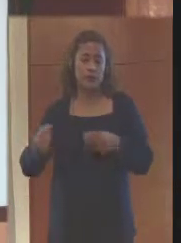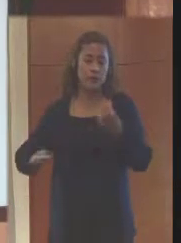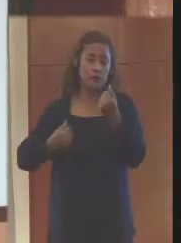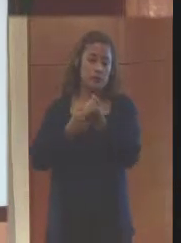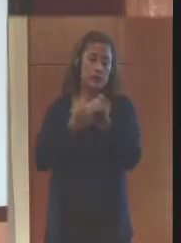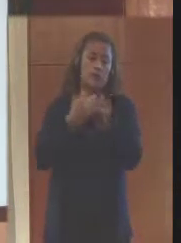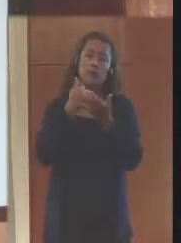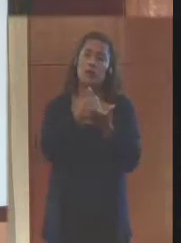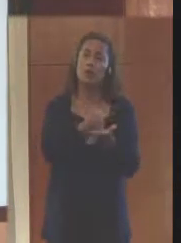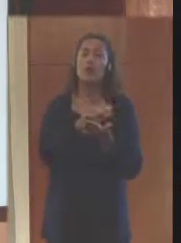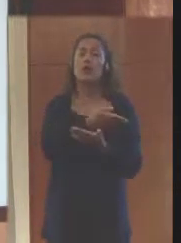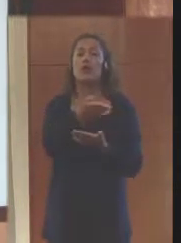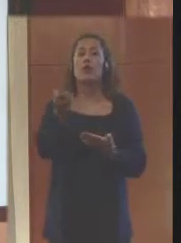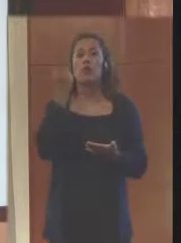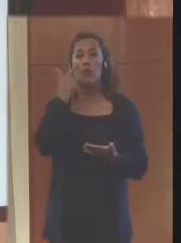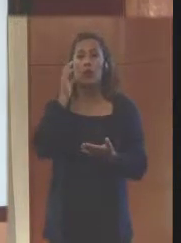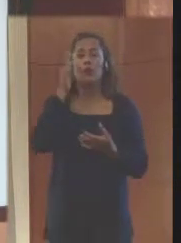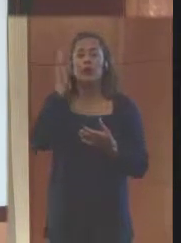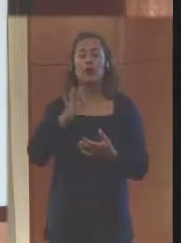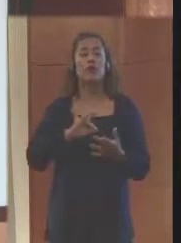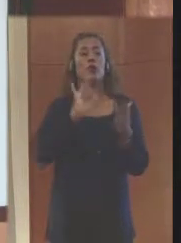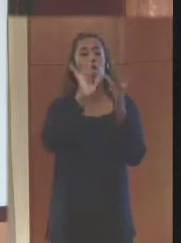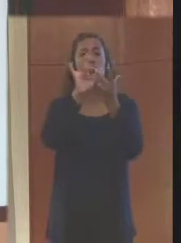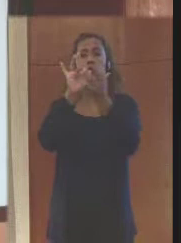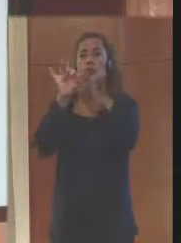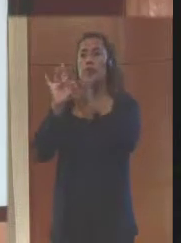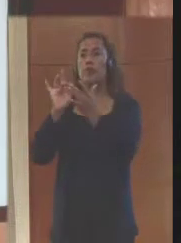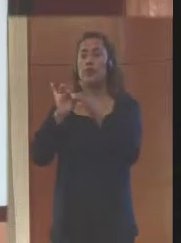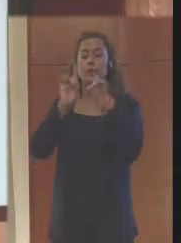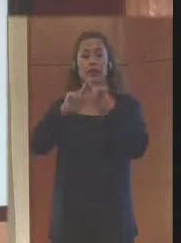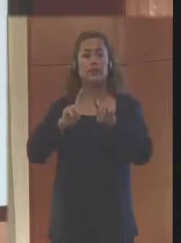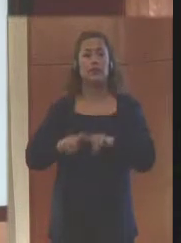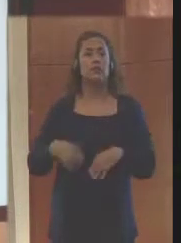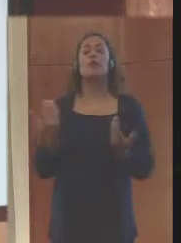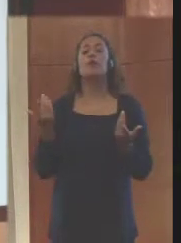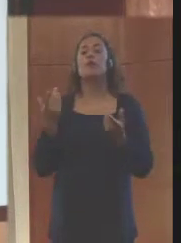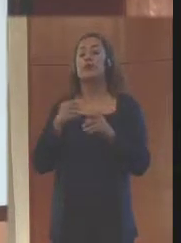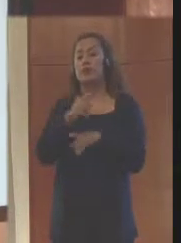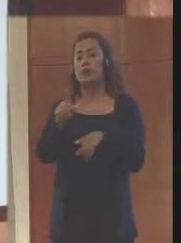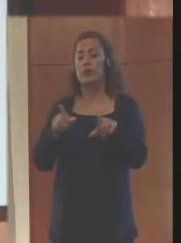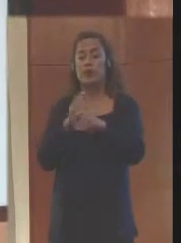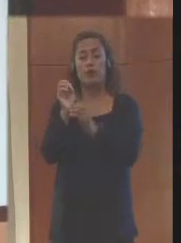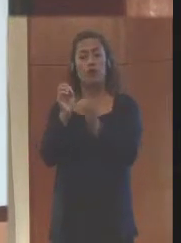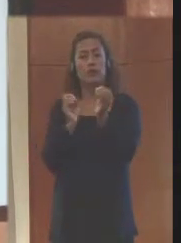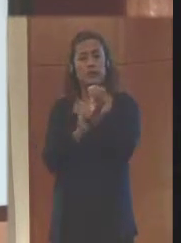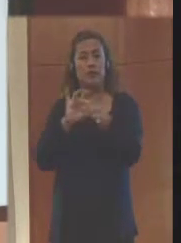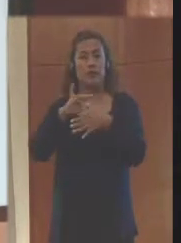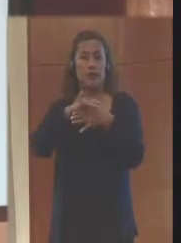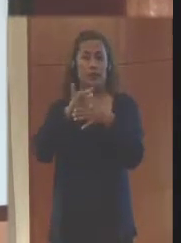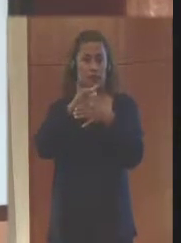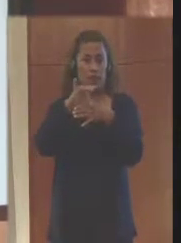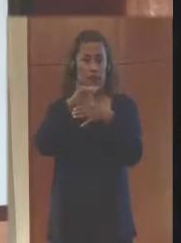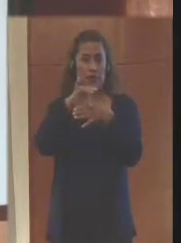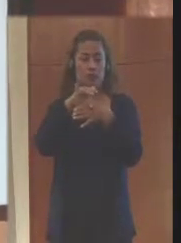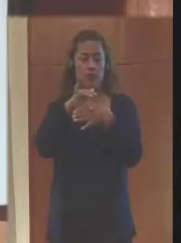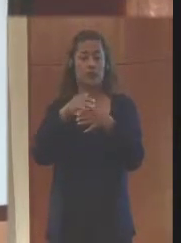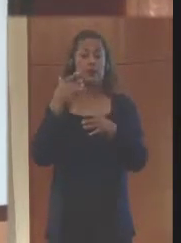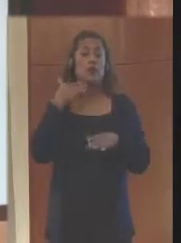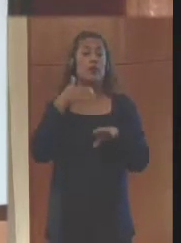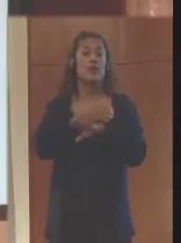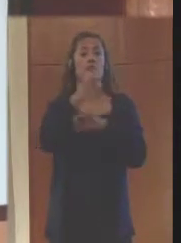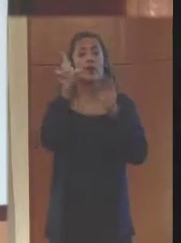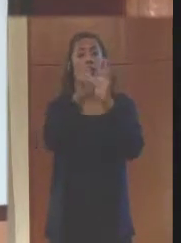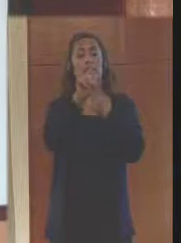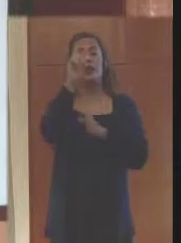relacionarnos históricamente con las entidades del Sistema Nacional de Gestión de Riesgos. A partir de la Ley